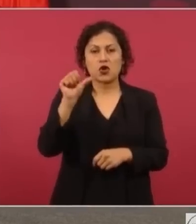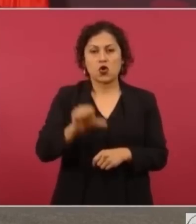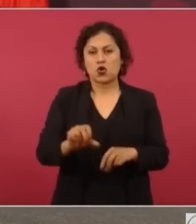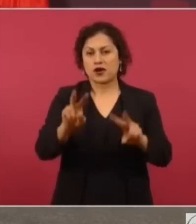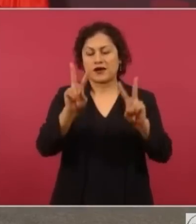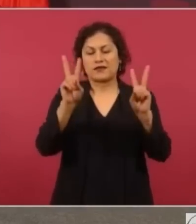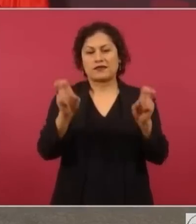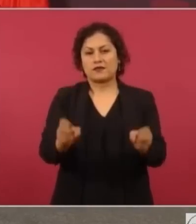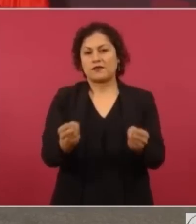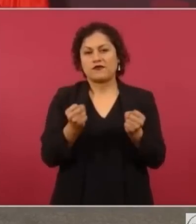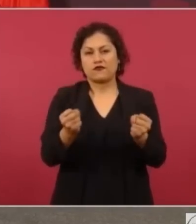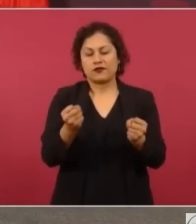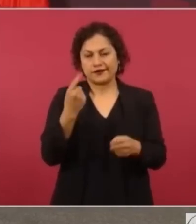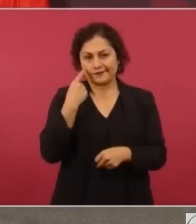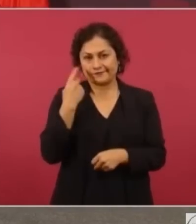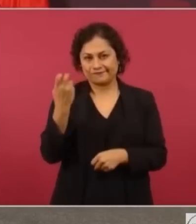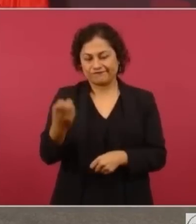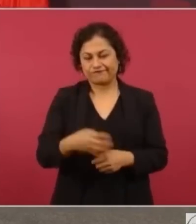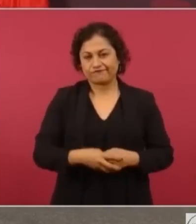por esto.